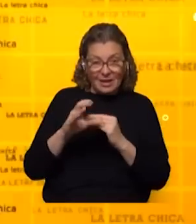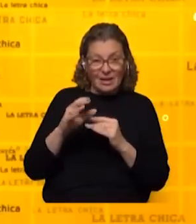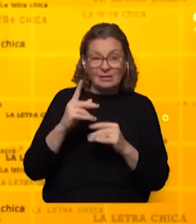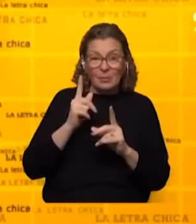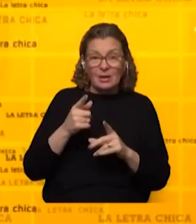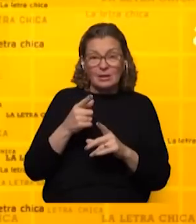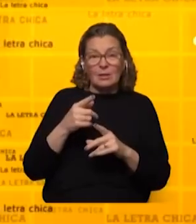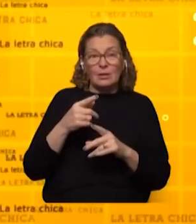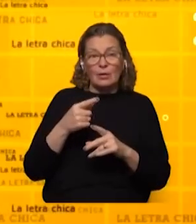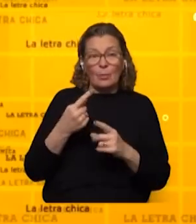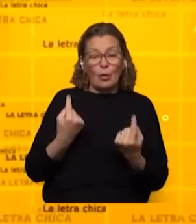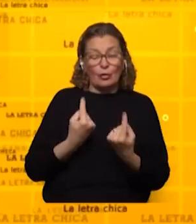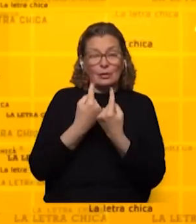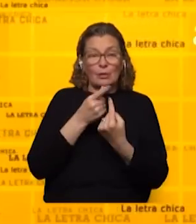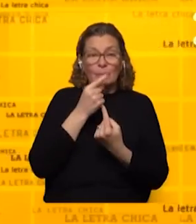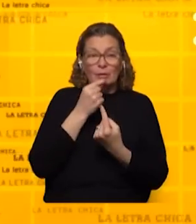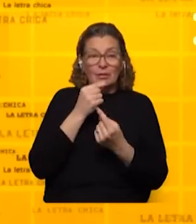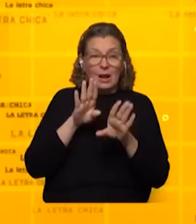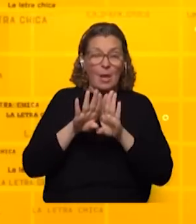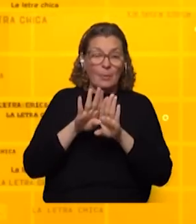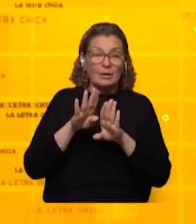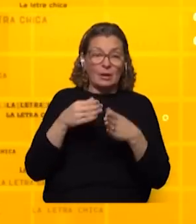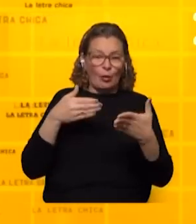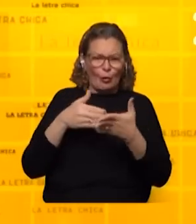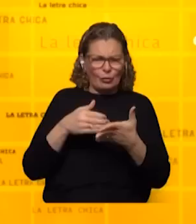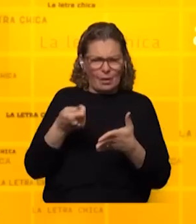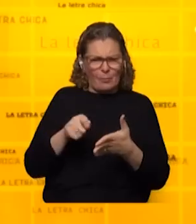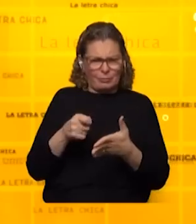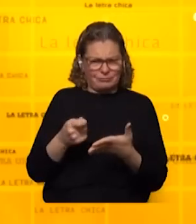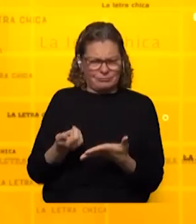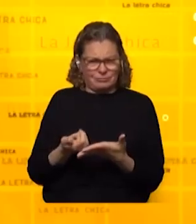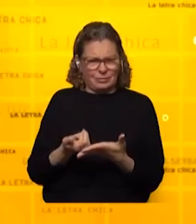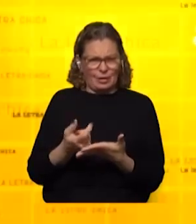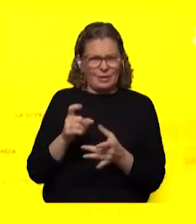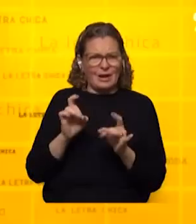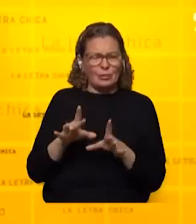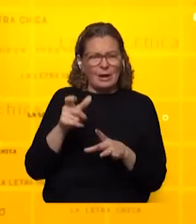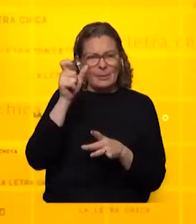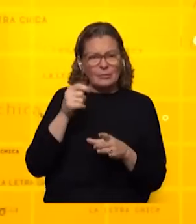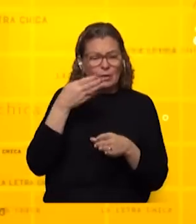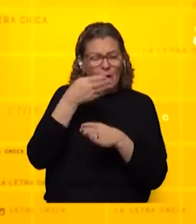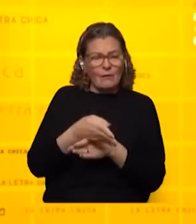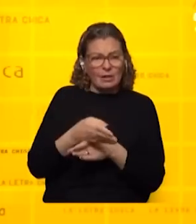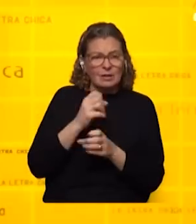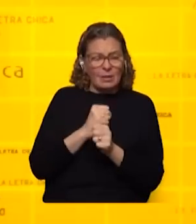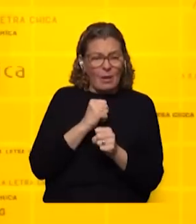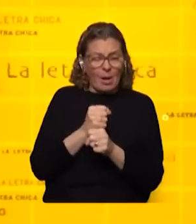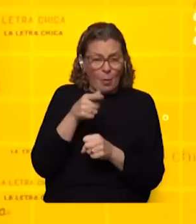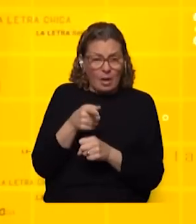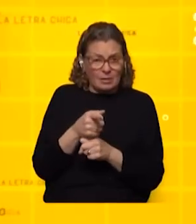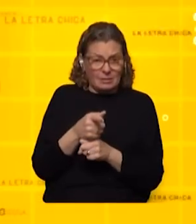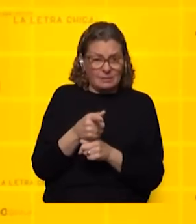es usual que encontrarnos ni con la policía en la puerta ni con bloqueos de puertas internas. Es natural que la gente vaya... Trabajamos ahí,